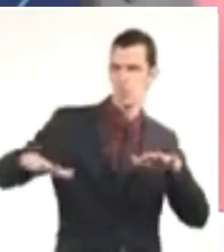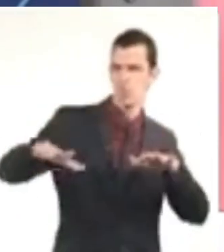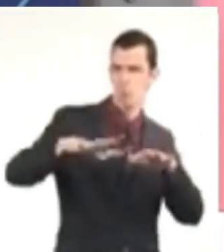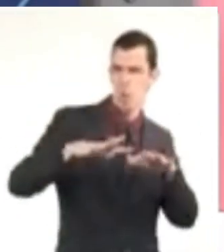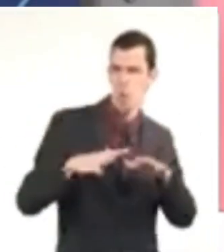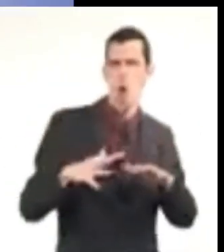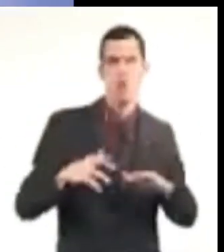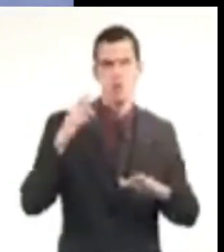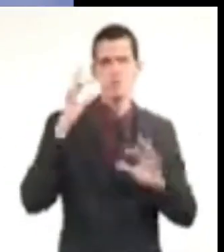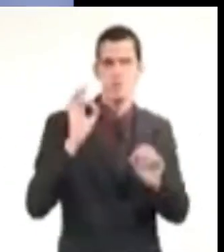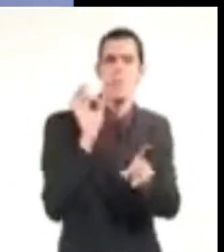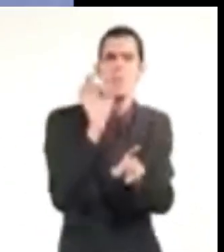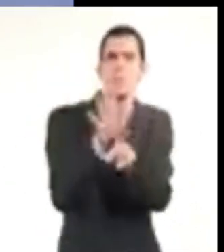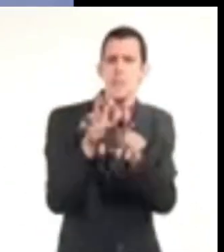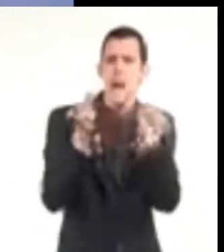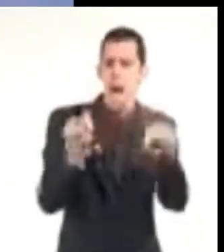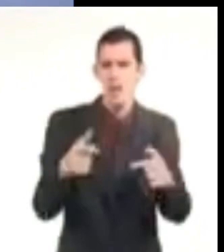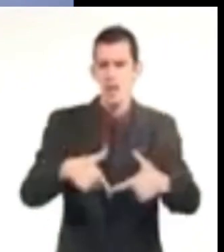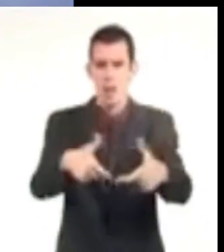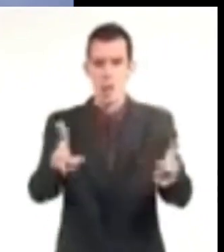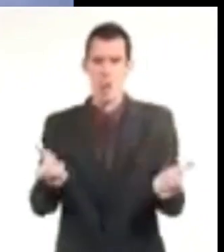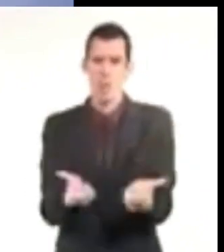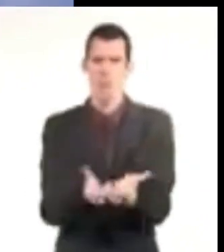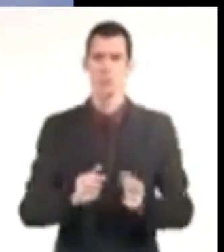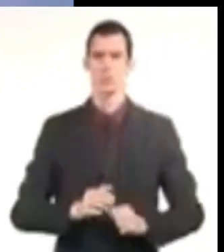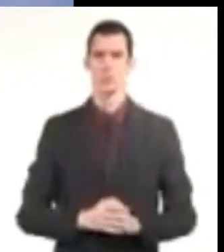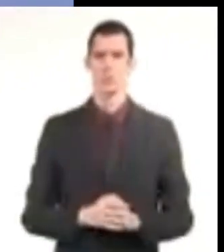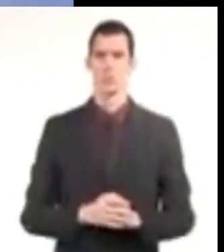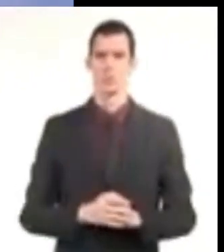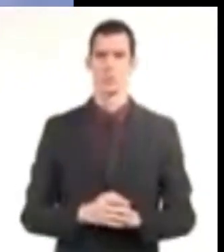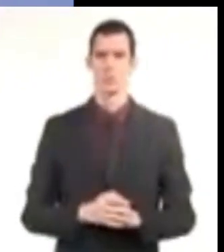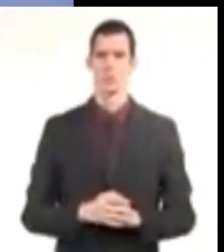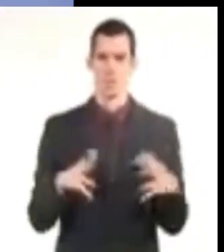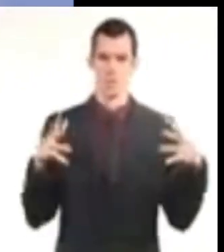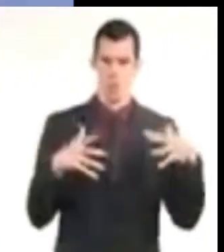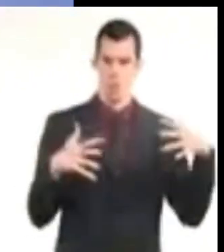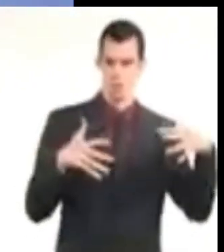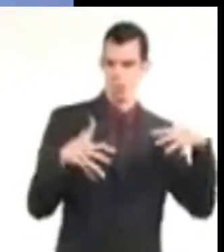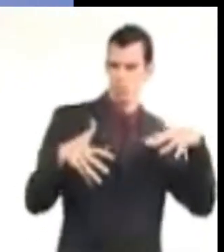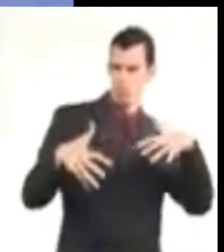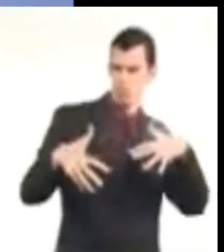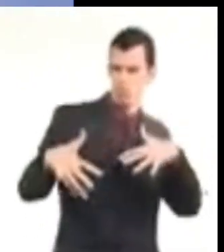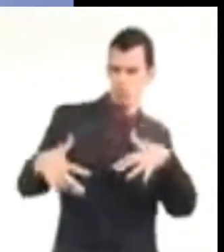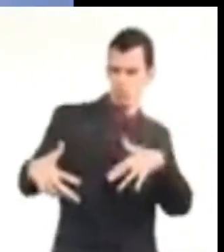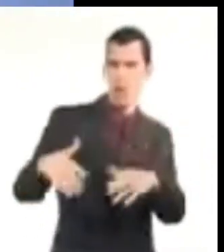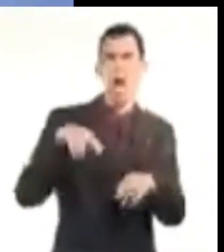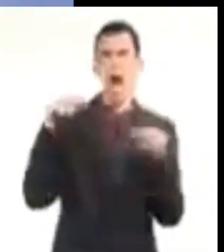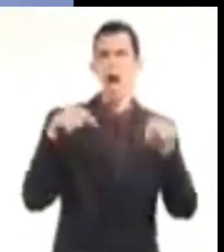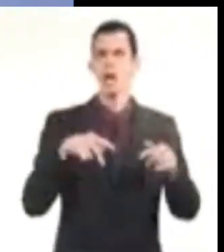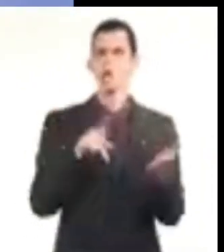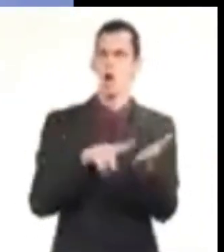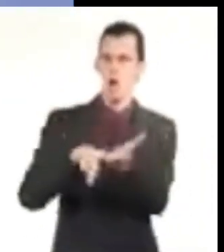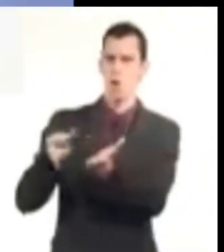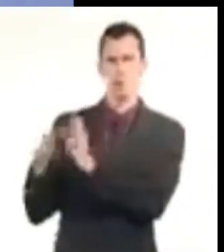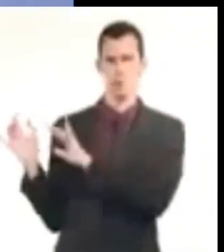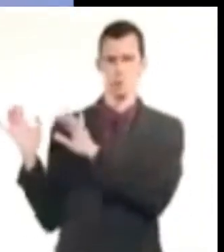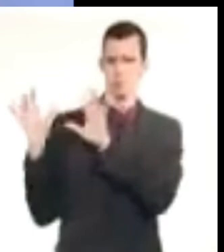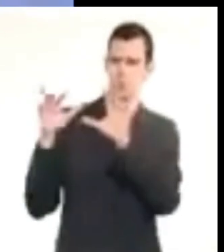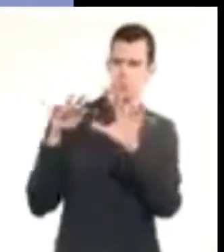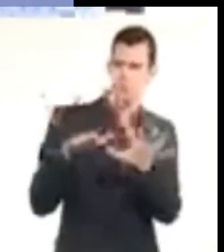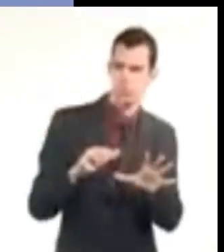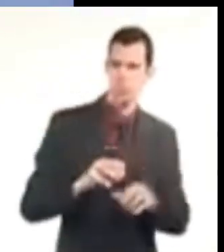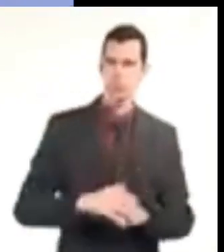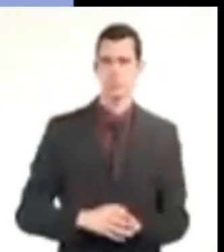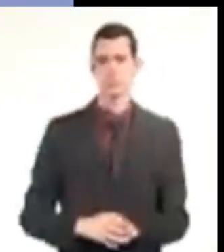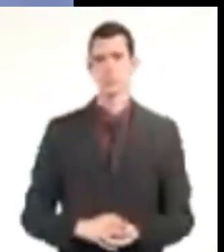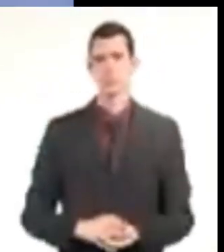Julito, Patamuenca. A una semana de que Romay La Sangre pidiera a un patrocinador Yo necesito que alguien me patrocine,